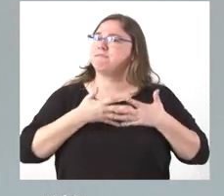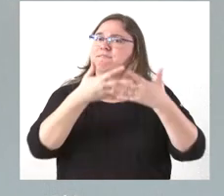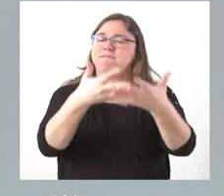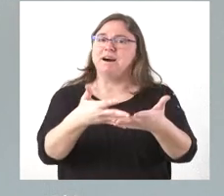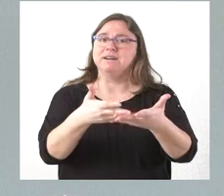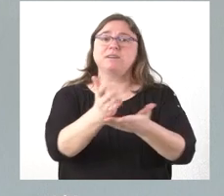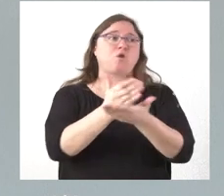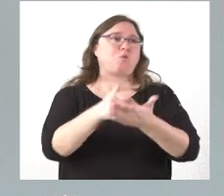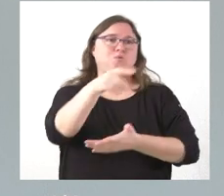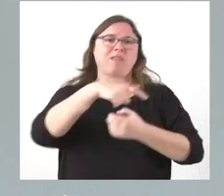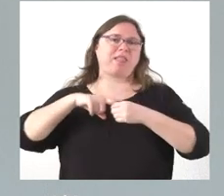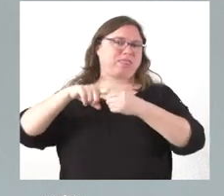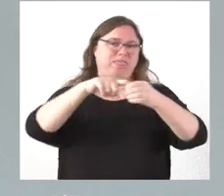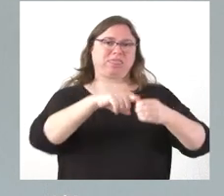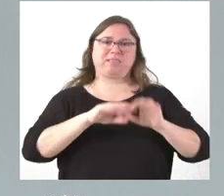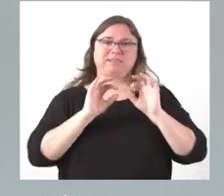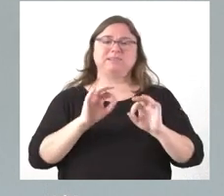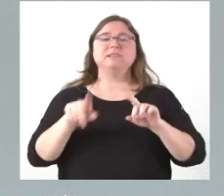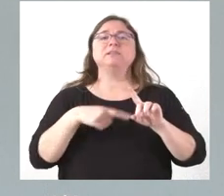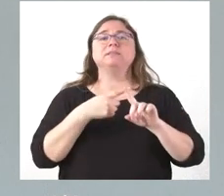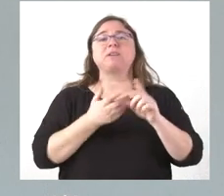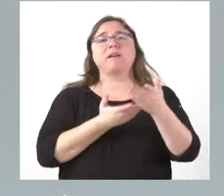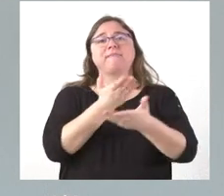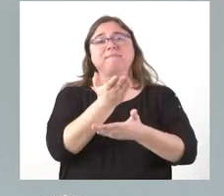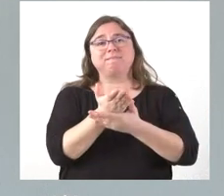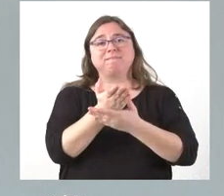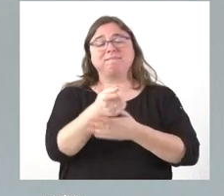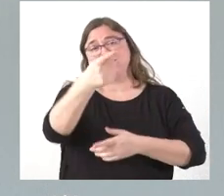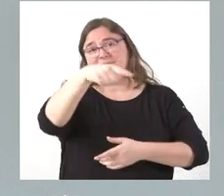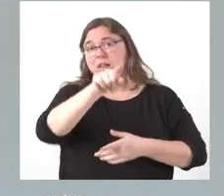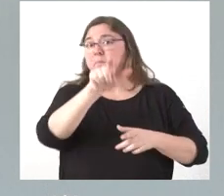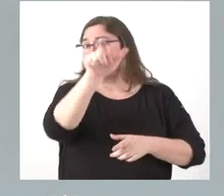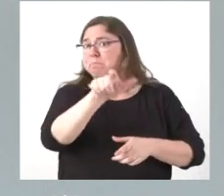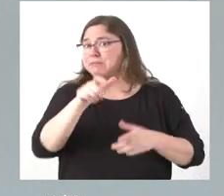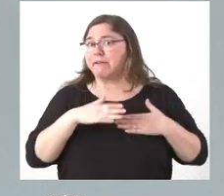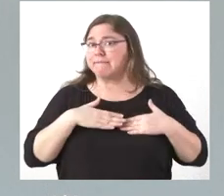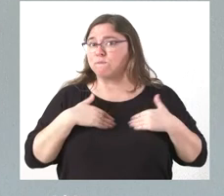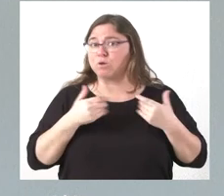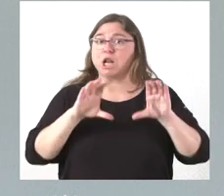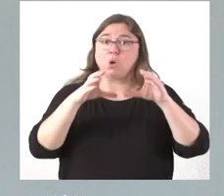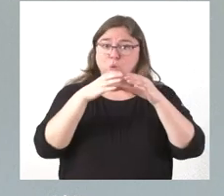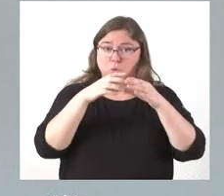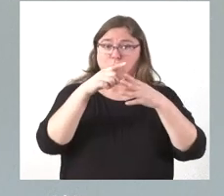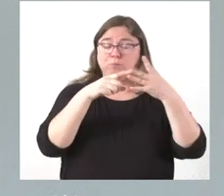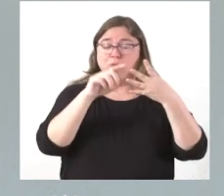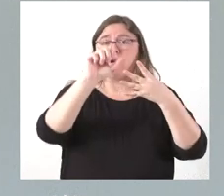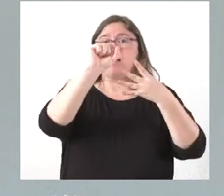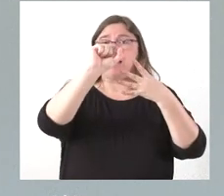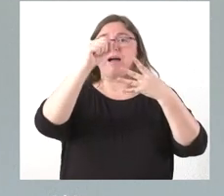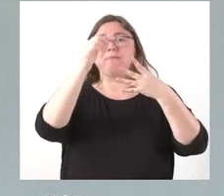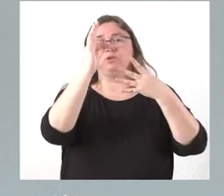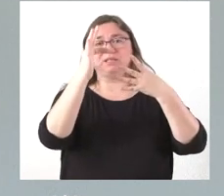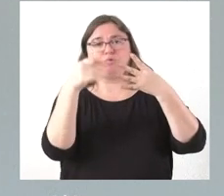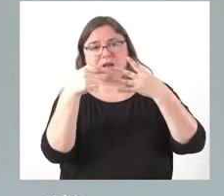una comunidad tan solidaria como la nuestra, les solicitamos a ellos y a cualquier otra persona que sea de esos grupos que puedan